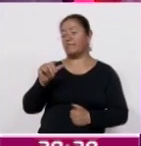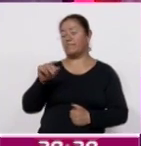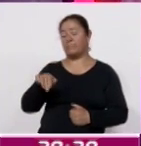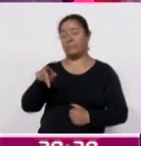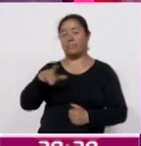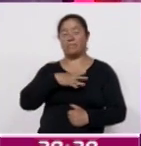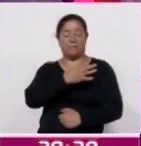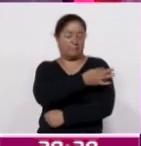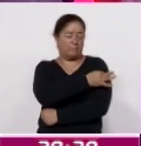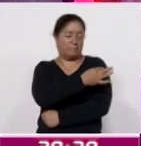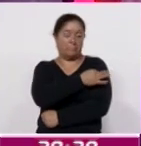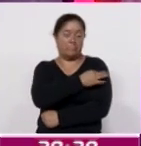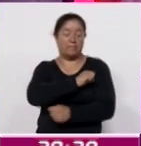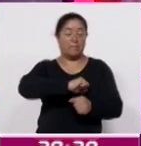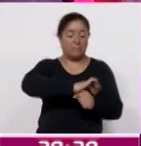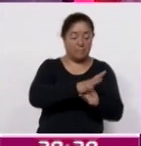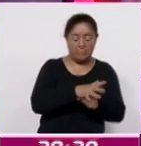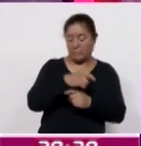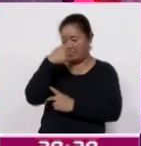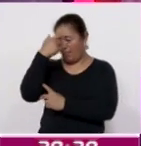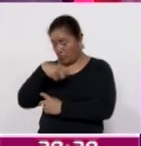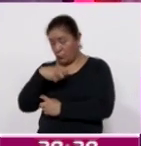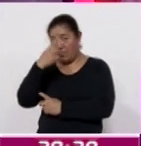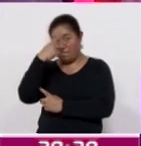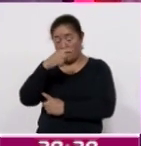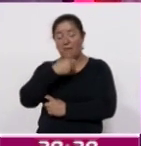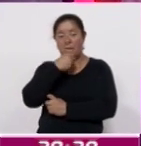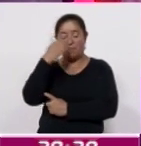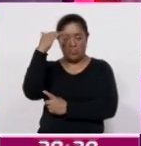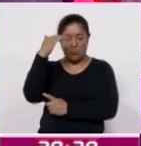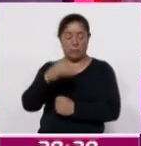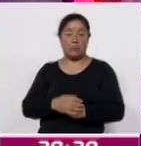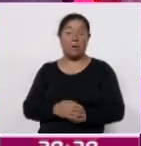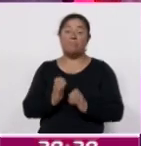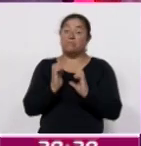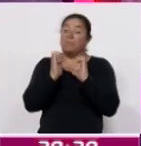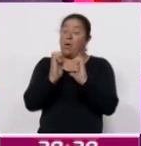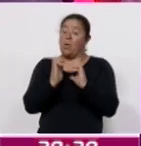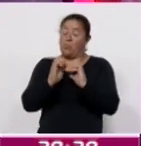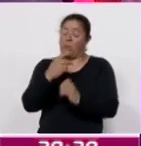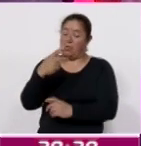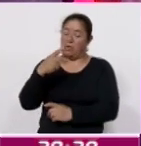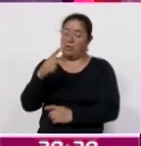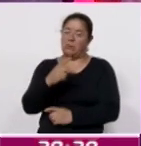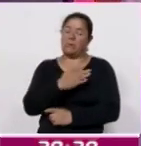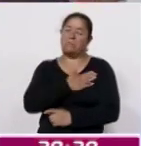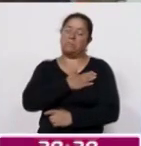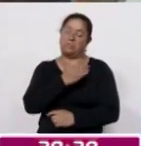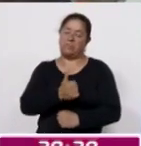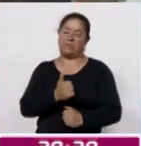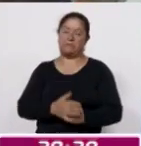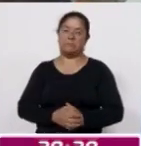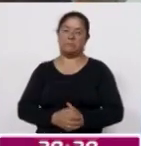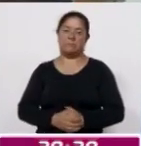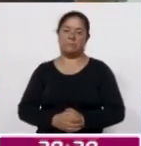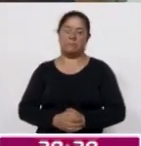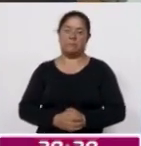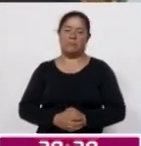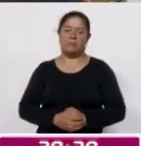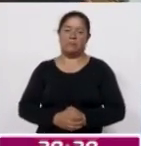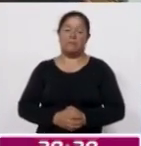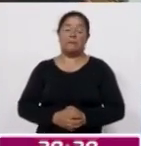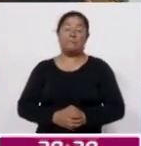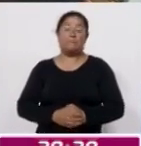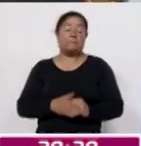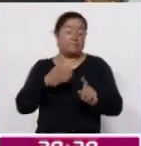e influenza, dirigida especialmente a los adultos mayores para salvaguardar su bienestar físico. Con